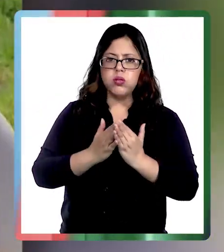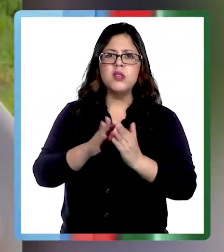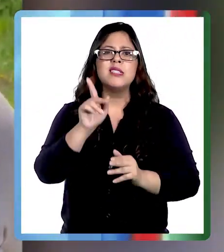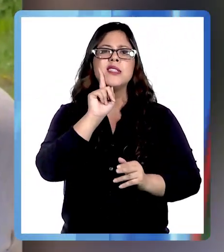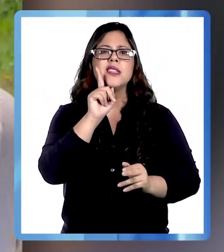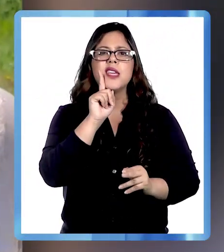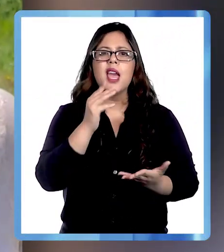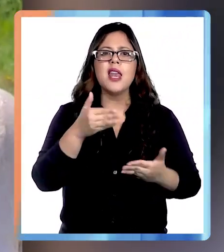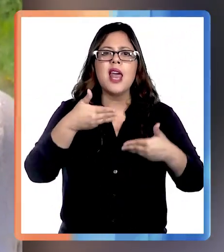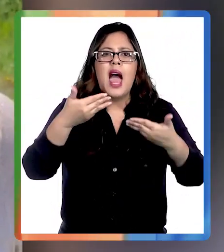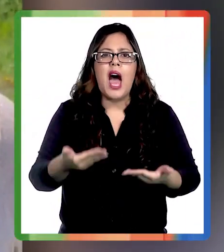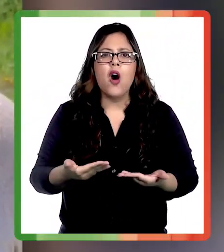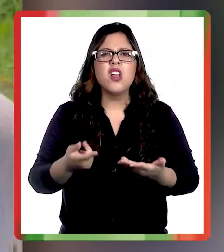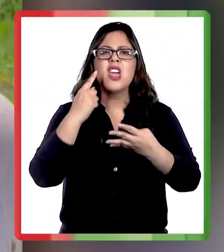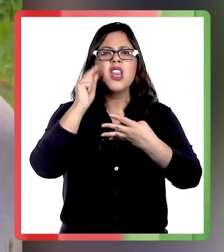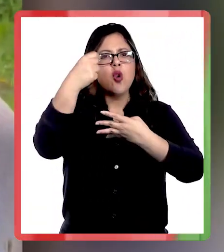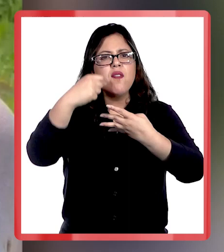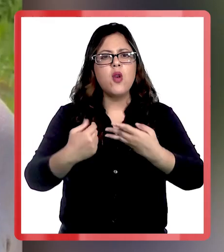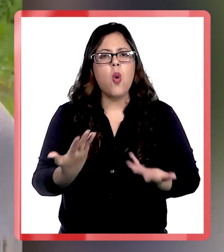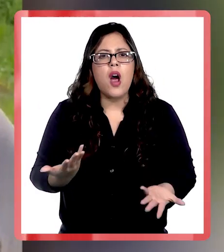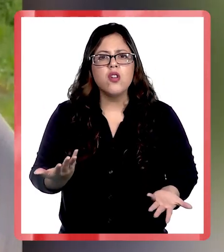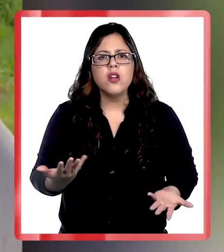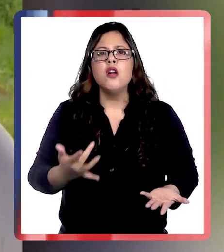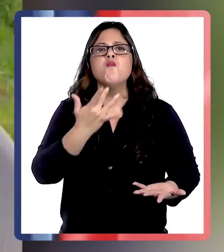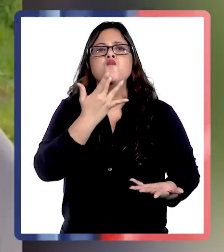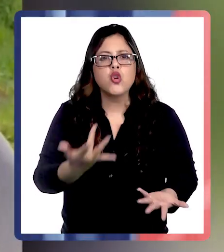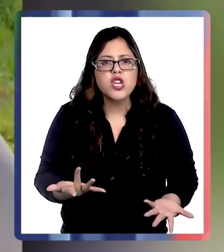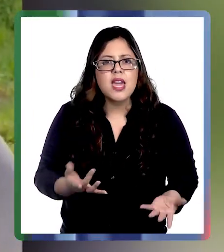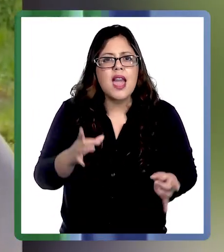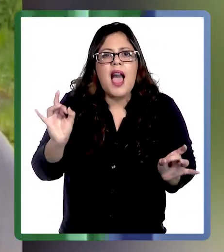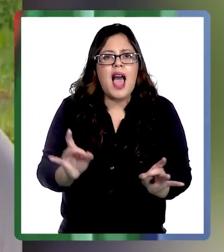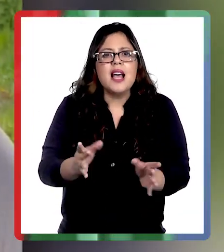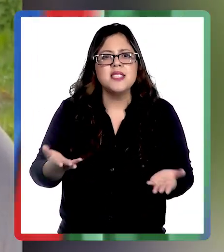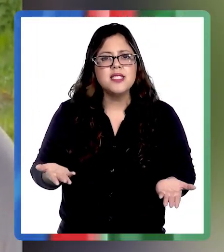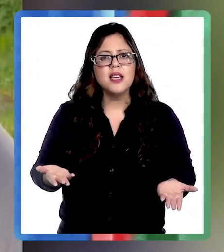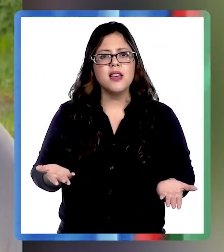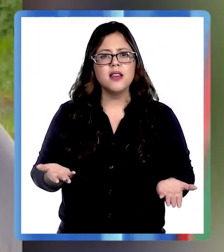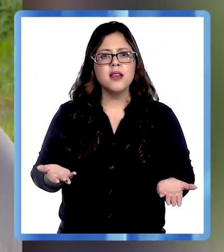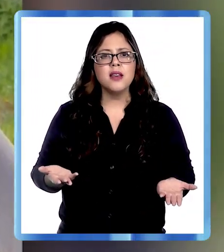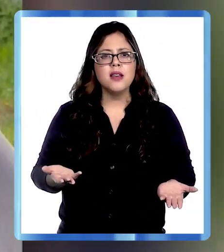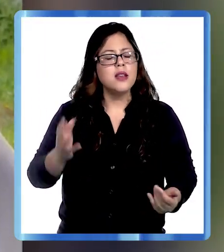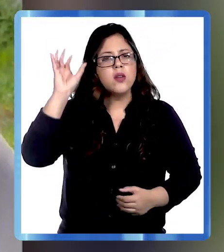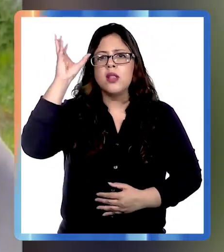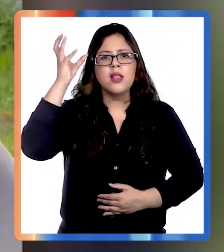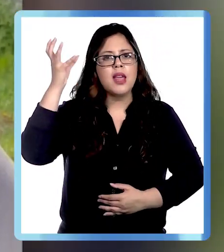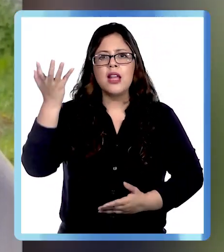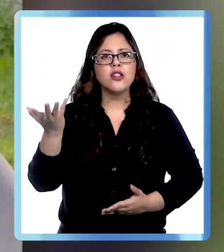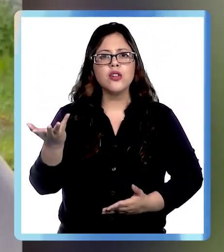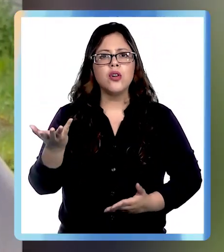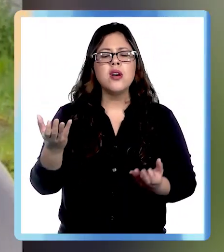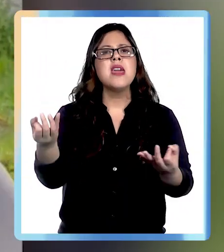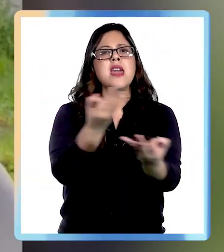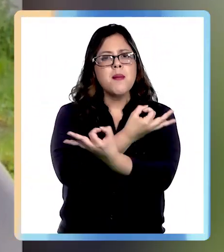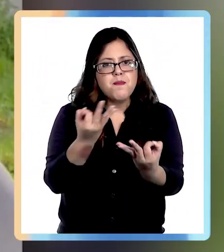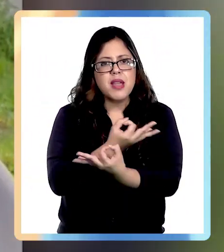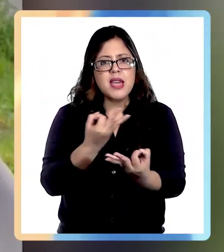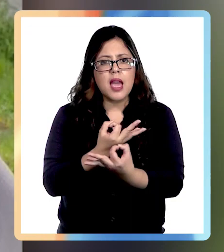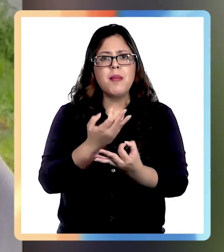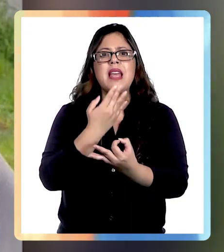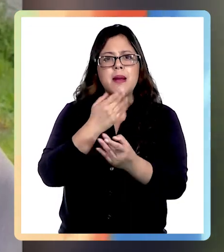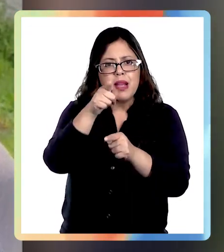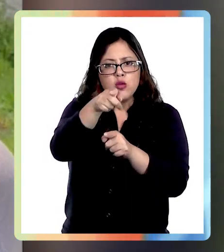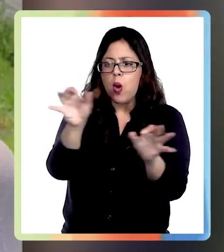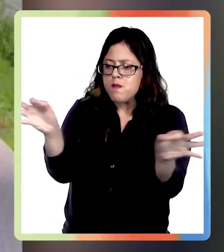¿quiénes fueron los que ahora nos evaluaron? ¿Por qué nos evalúan así? No lo entiendo. Denme explicaciones y denme